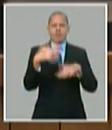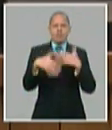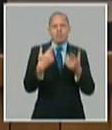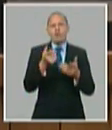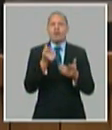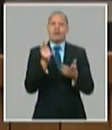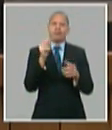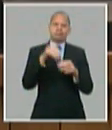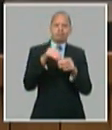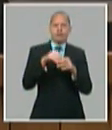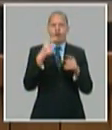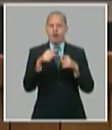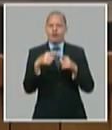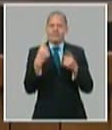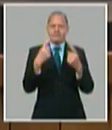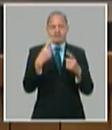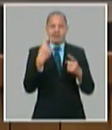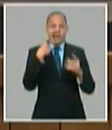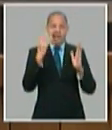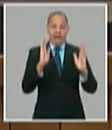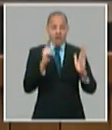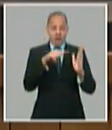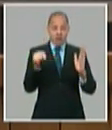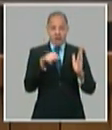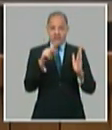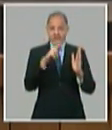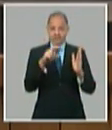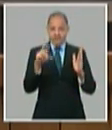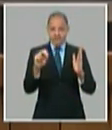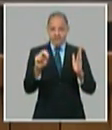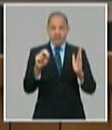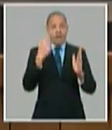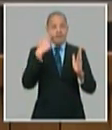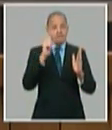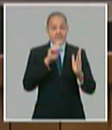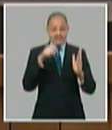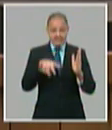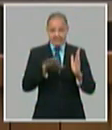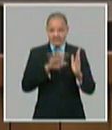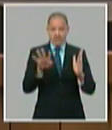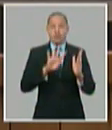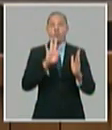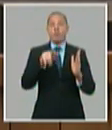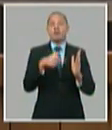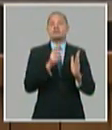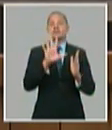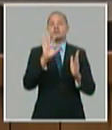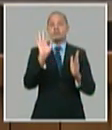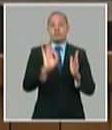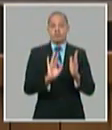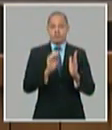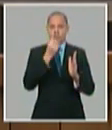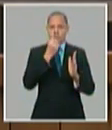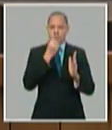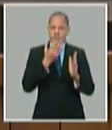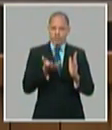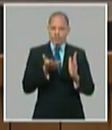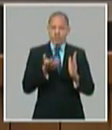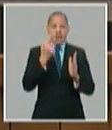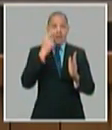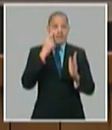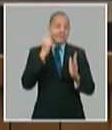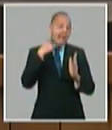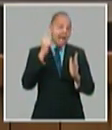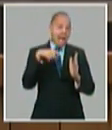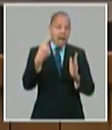este año este 2020 debemos terminar en el entorno del 4,5% y estamos proyectando un crecimiento